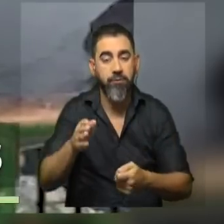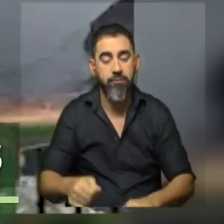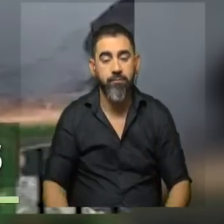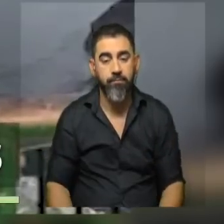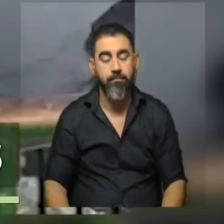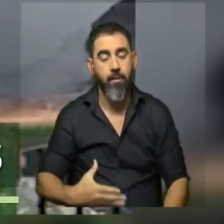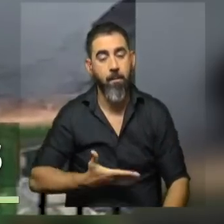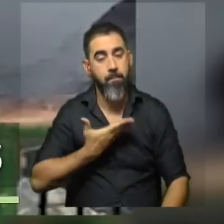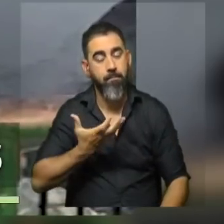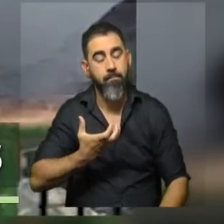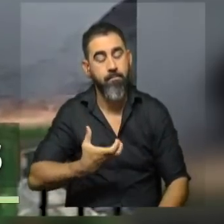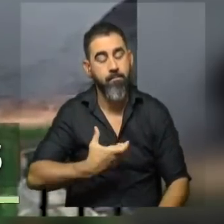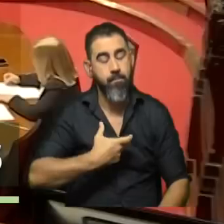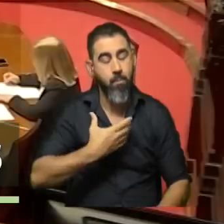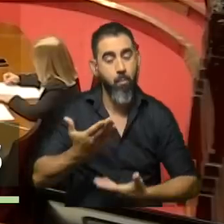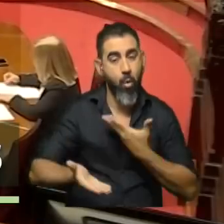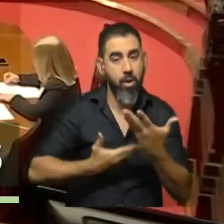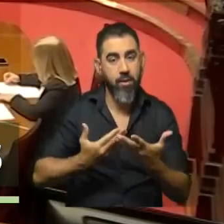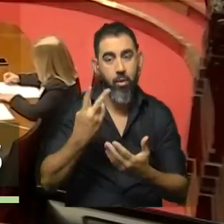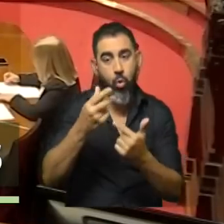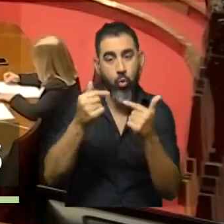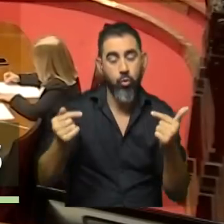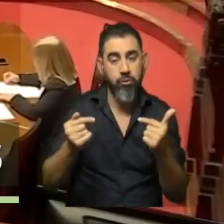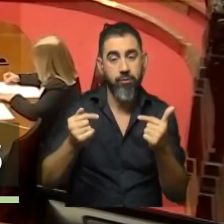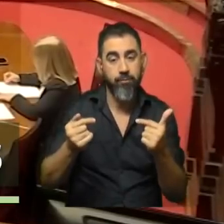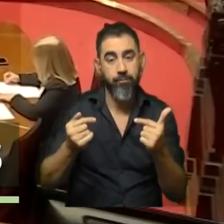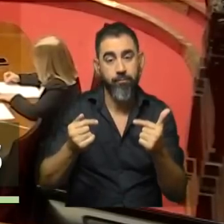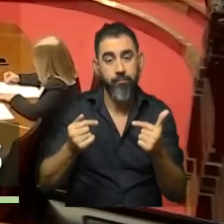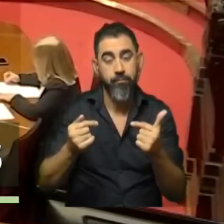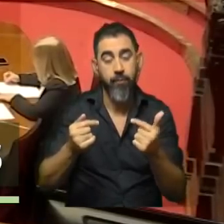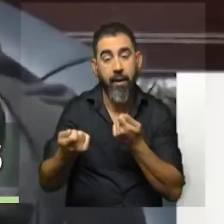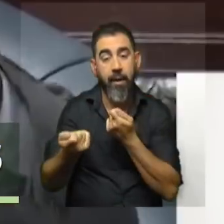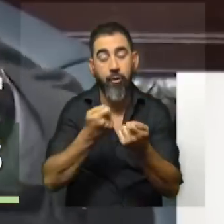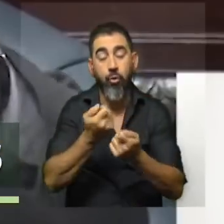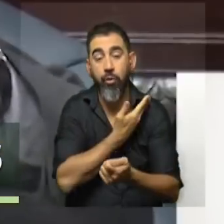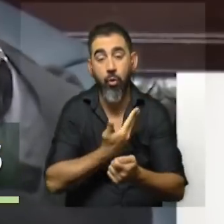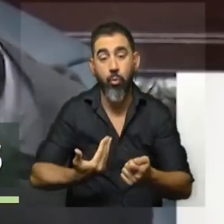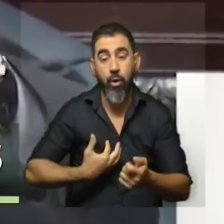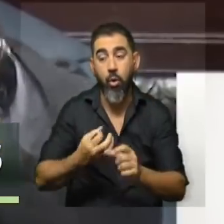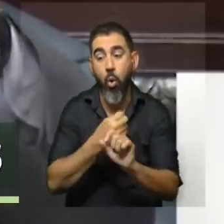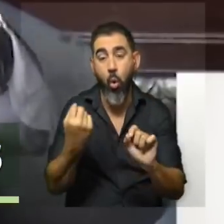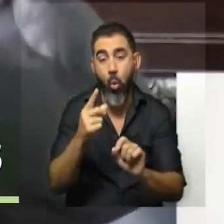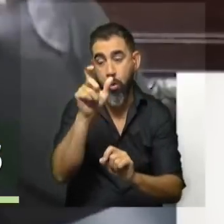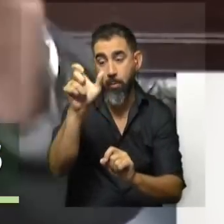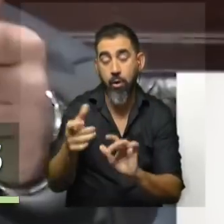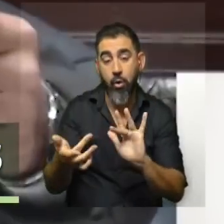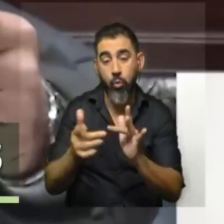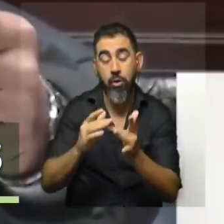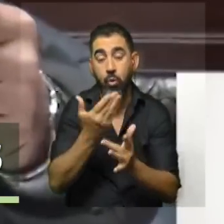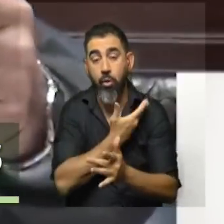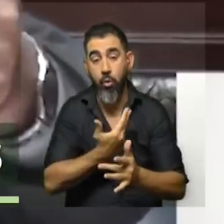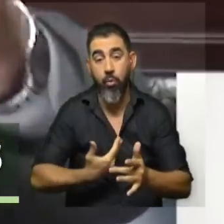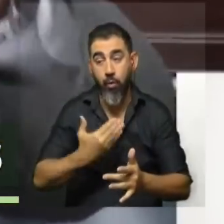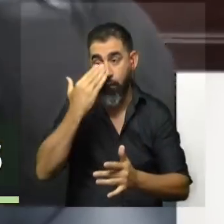fastidia de esto, agregó, es que estas dos cosas fueron generadas o por gestión del gobierno o por una persona vinculada al gobierno. O sea,